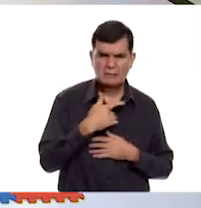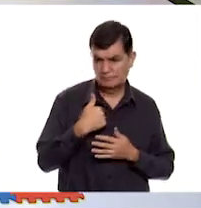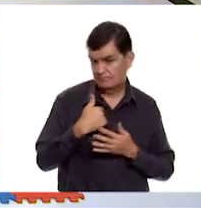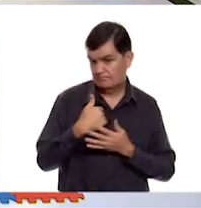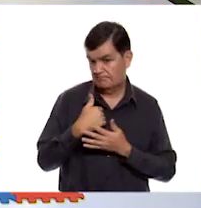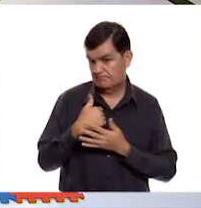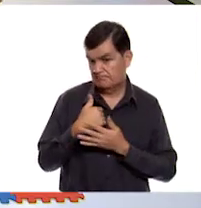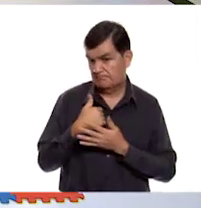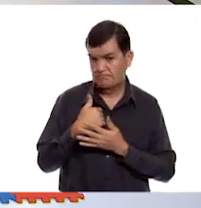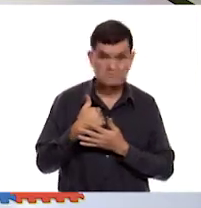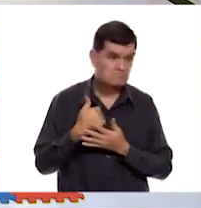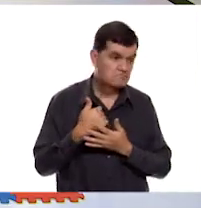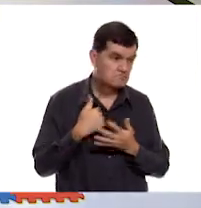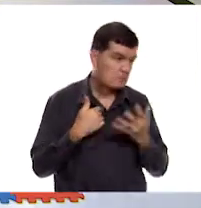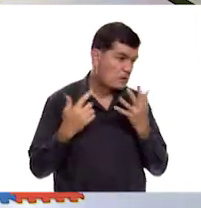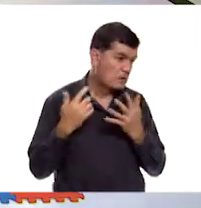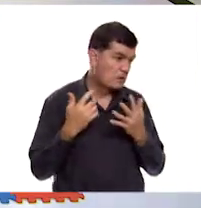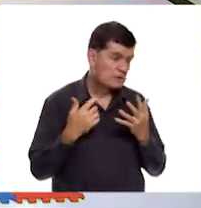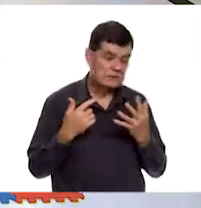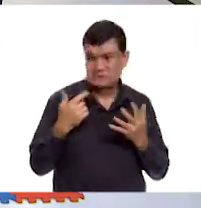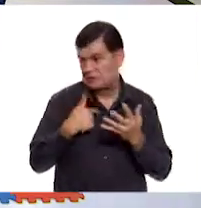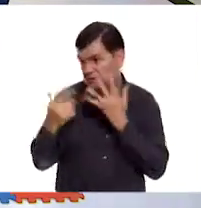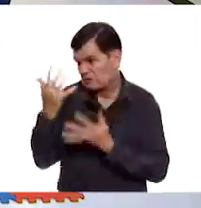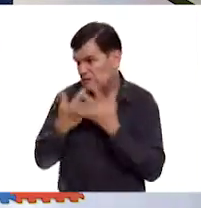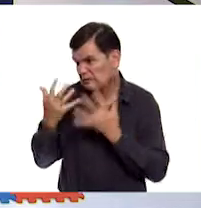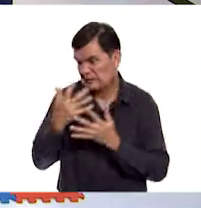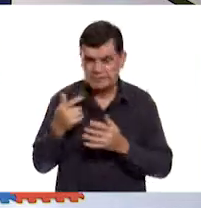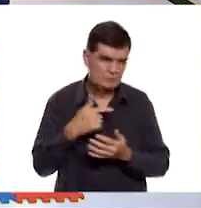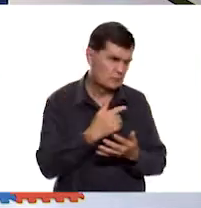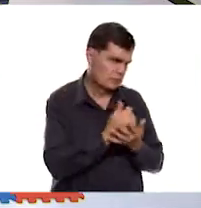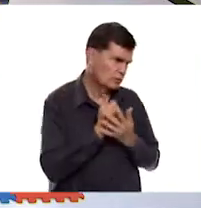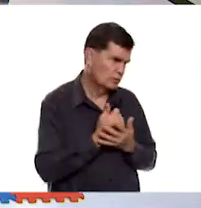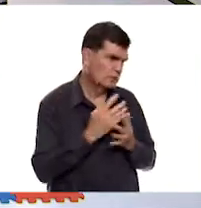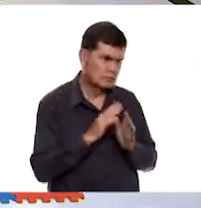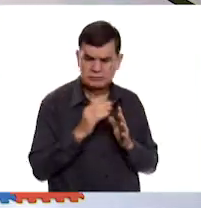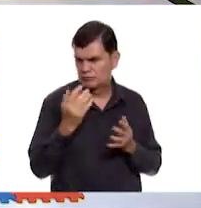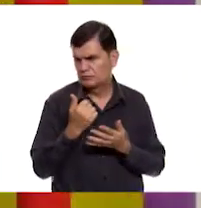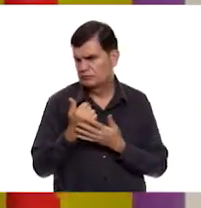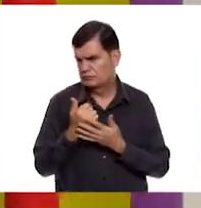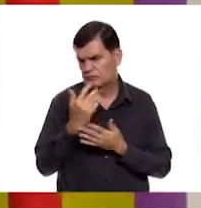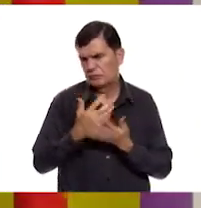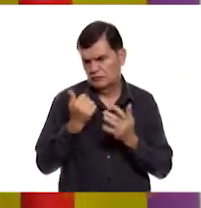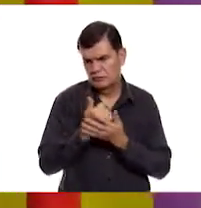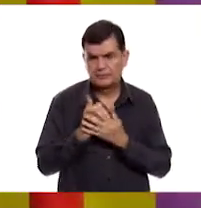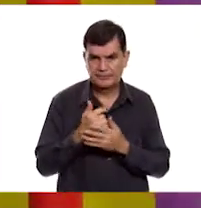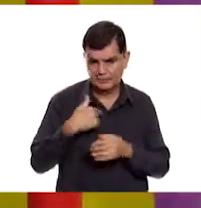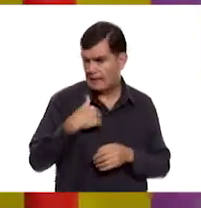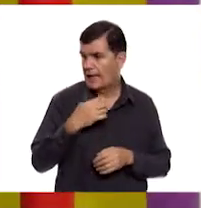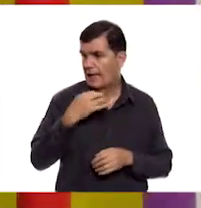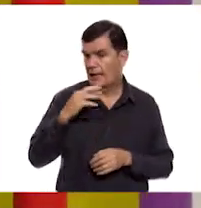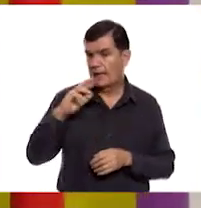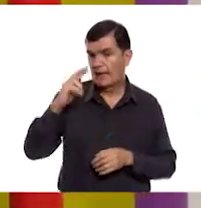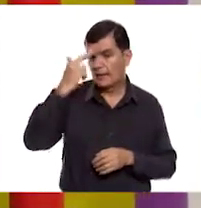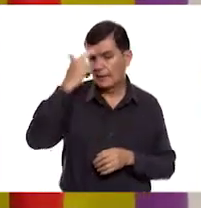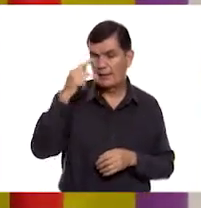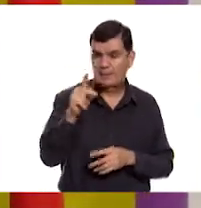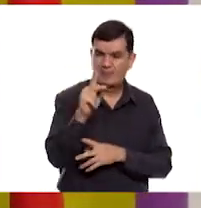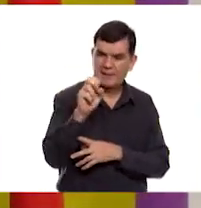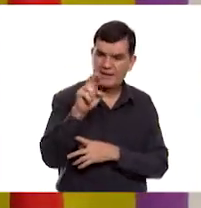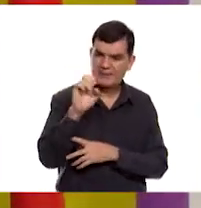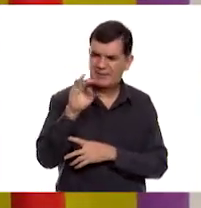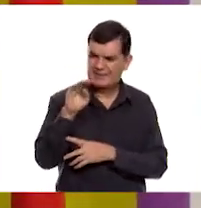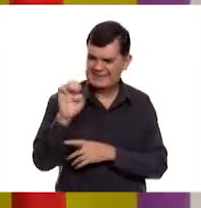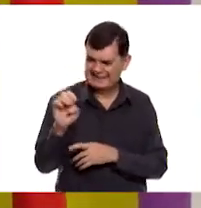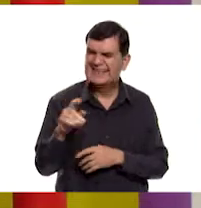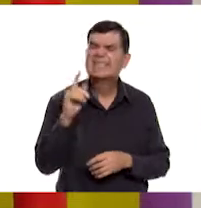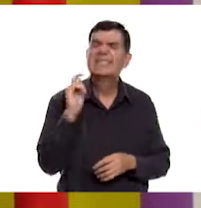que me confundo un poquito. Entonces, si me pudieras ayudar, sería mucho mejor. Bueno, vamos a recordar primero que el performance es